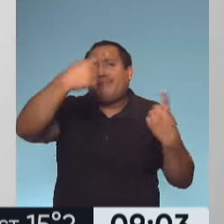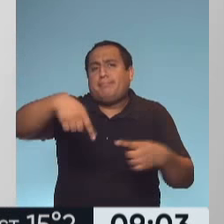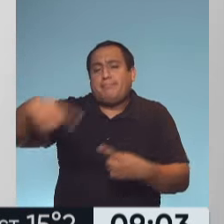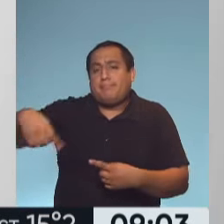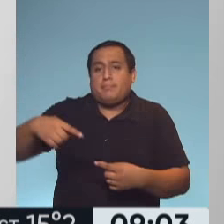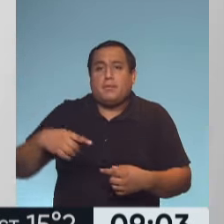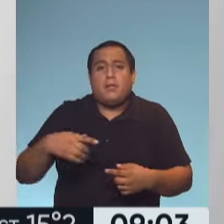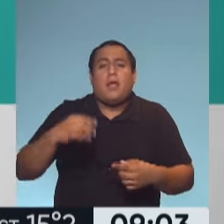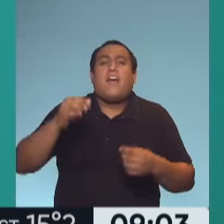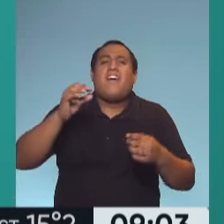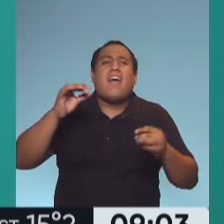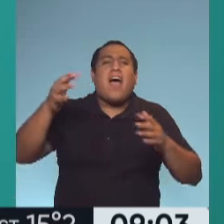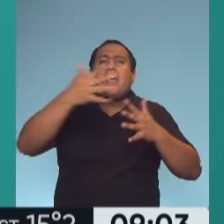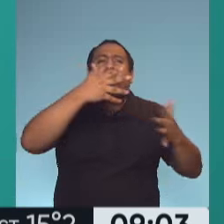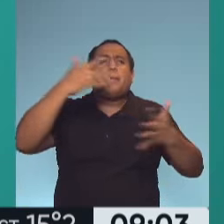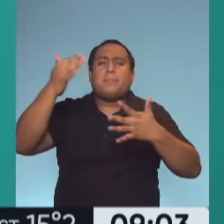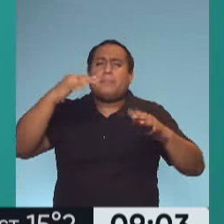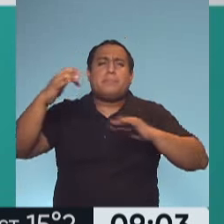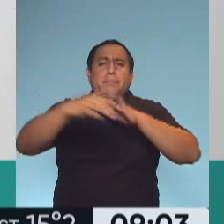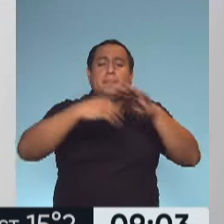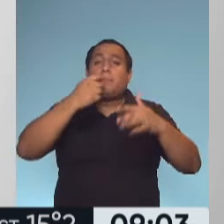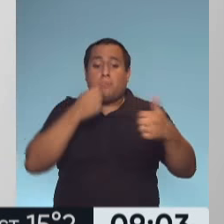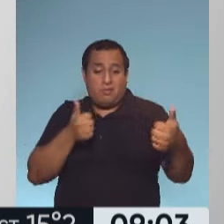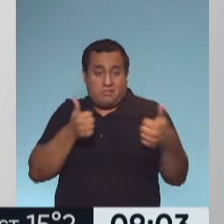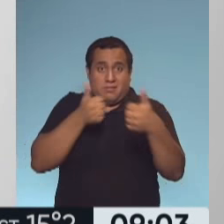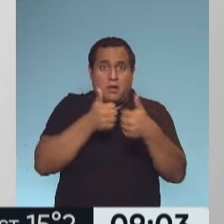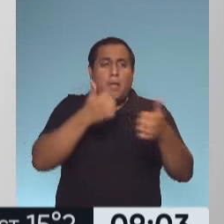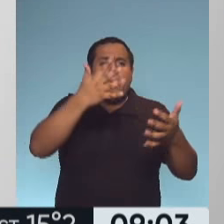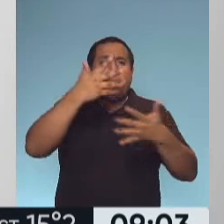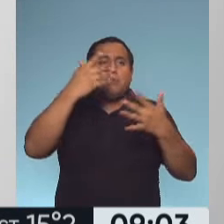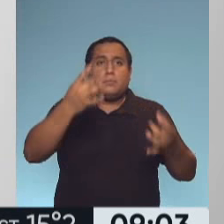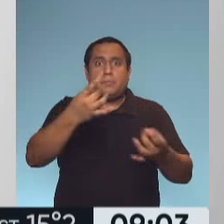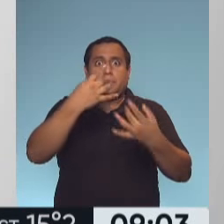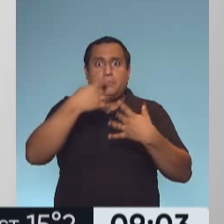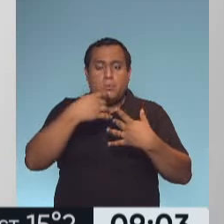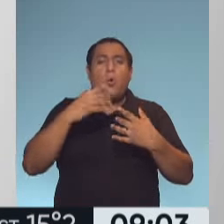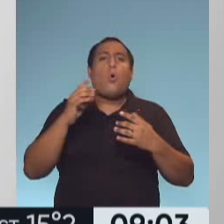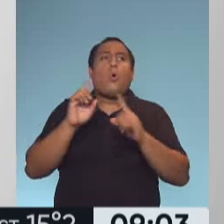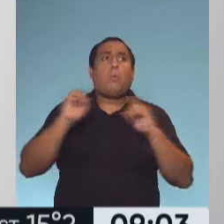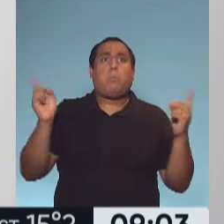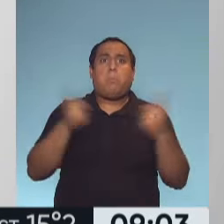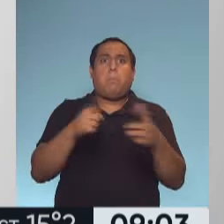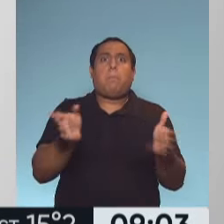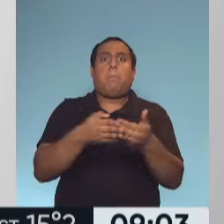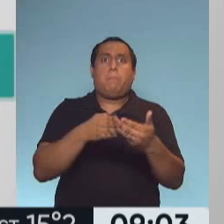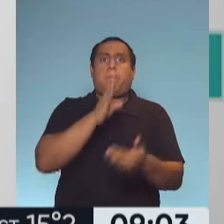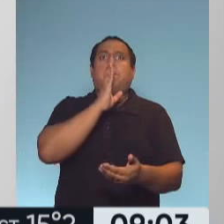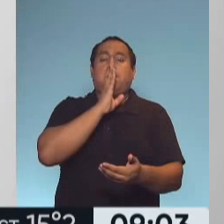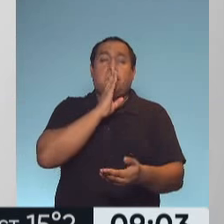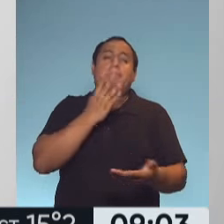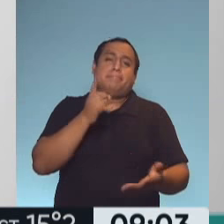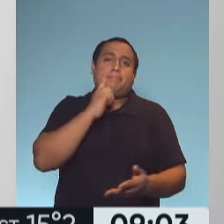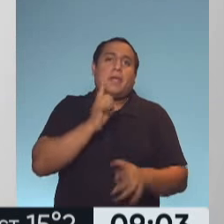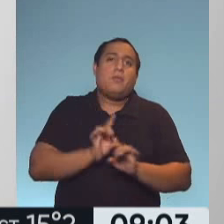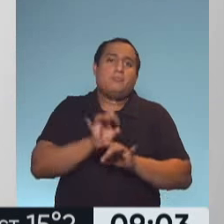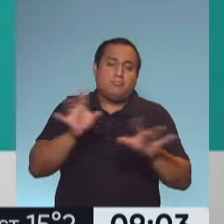transmisión aérea a través del contacto, a estar muy cerca de otra persona o de estar en un ambiente poco ventilado. Entonces, son una herramienta